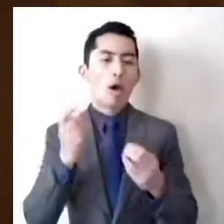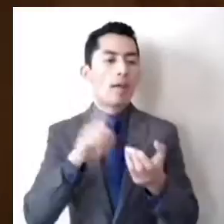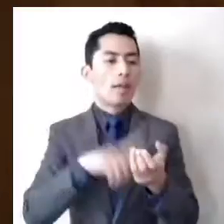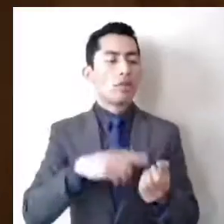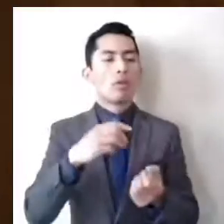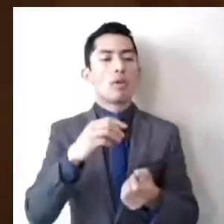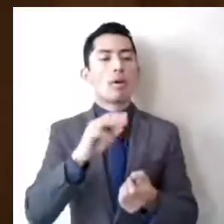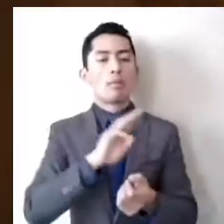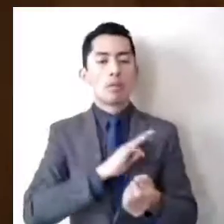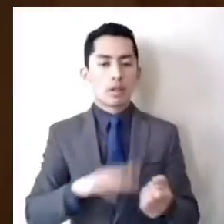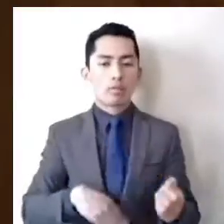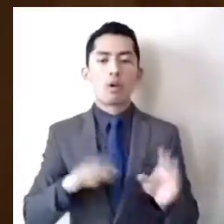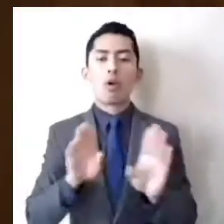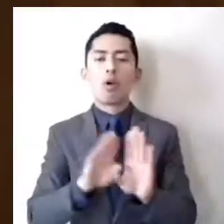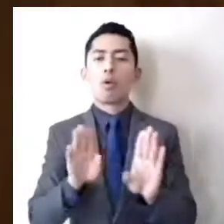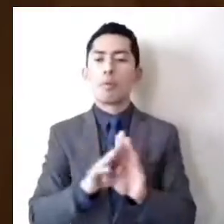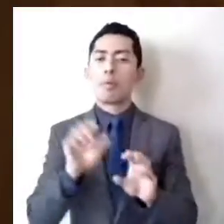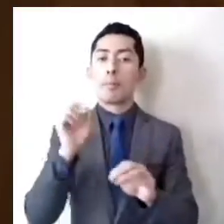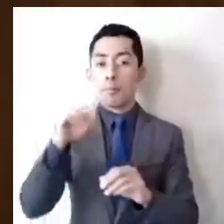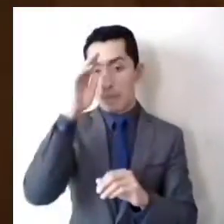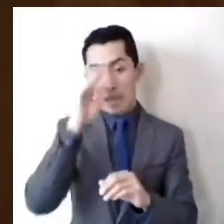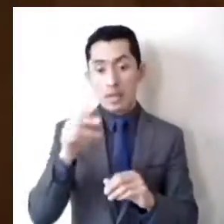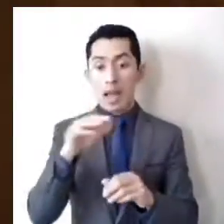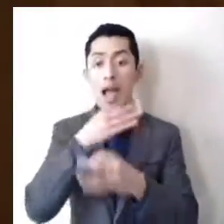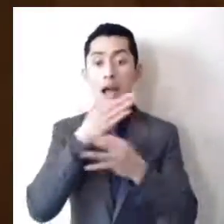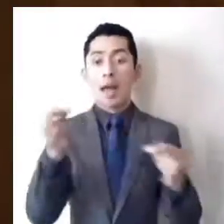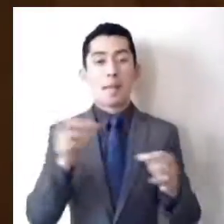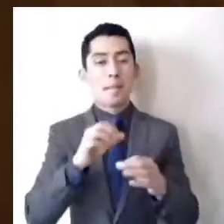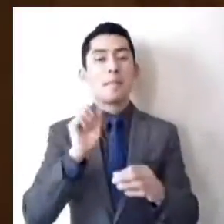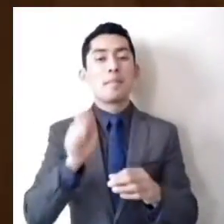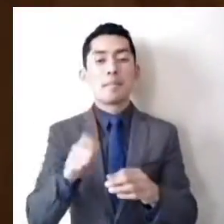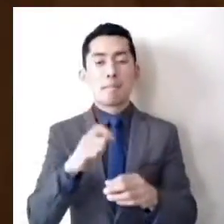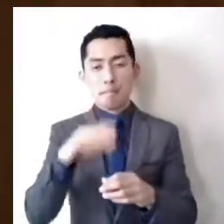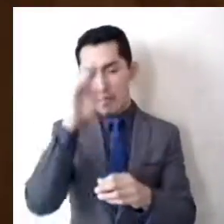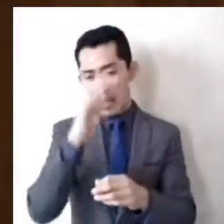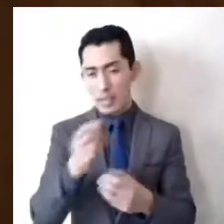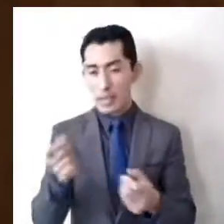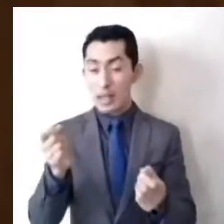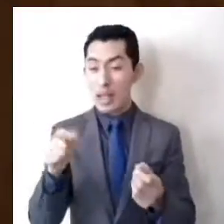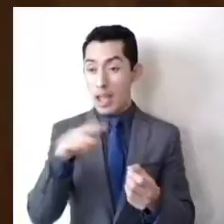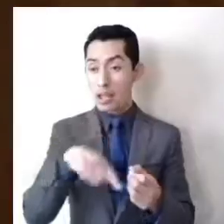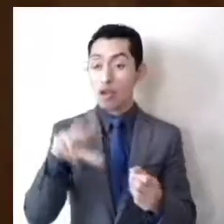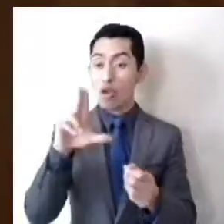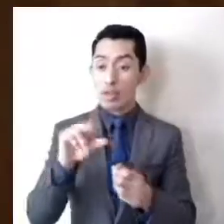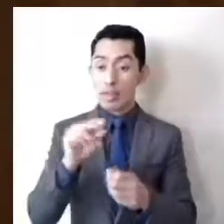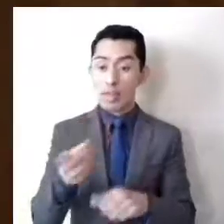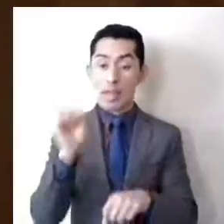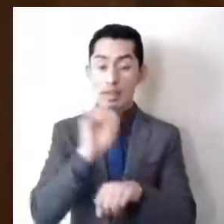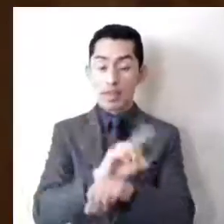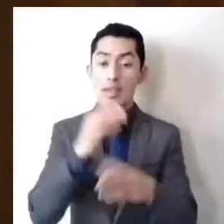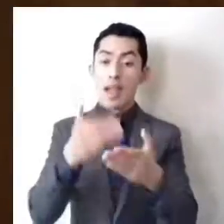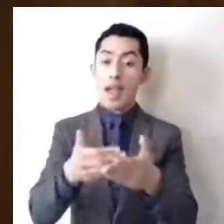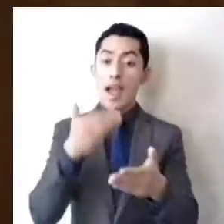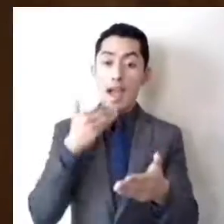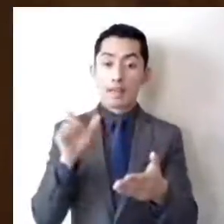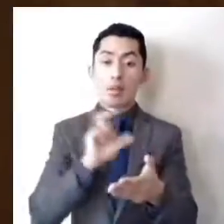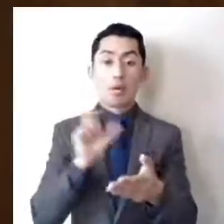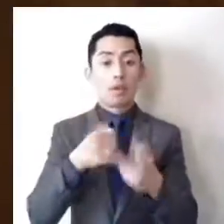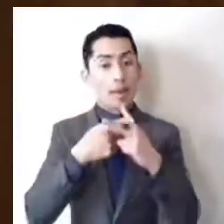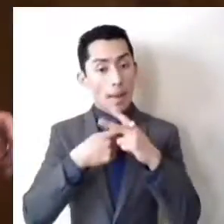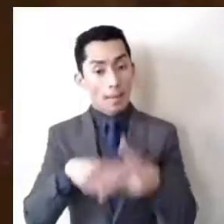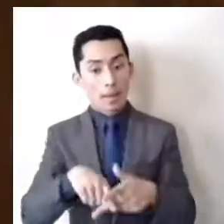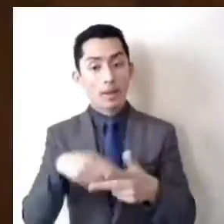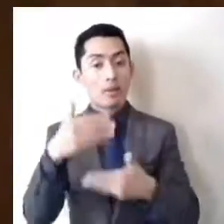convocatoria tendría que expedirse exactamente ochenta días antes de la jornada electoral.